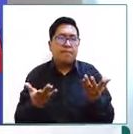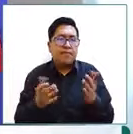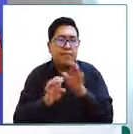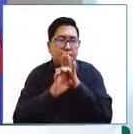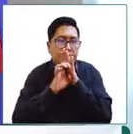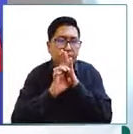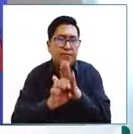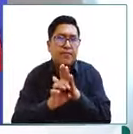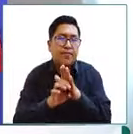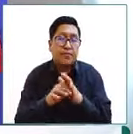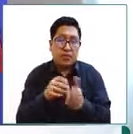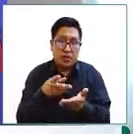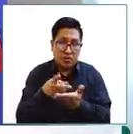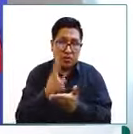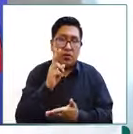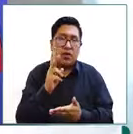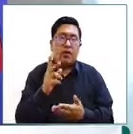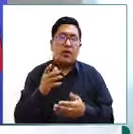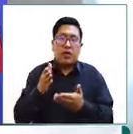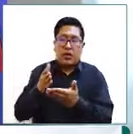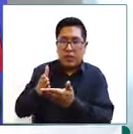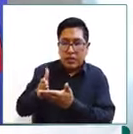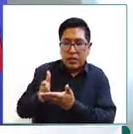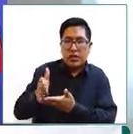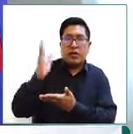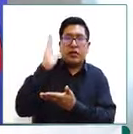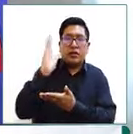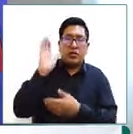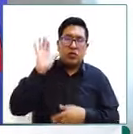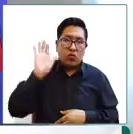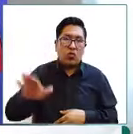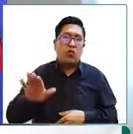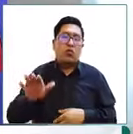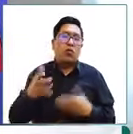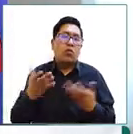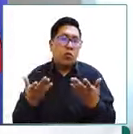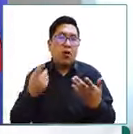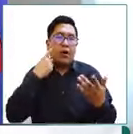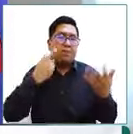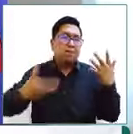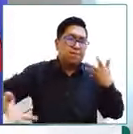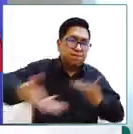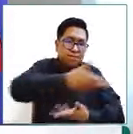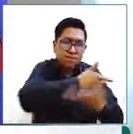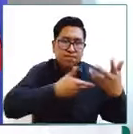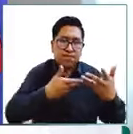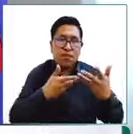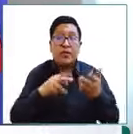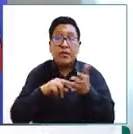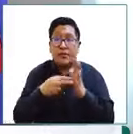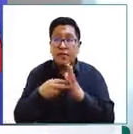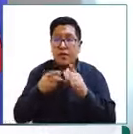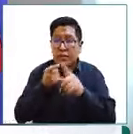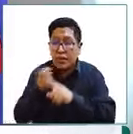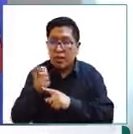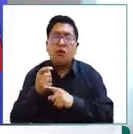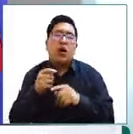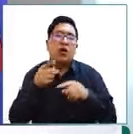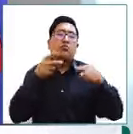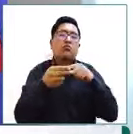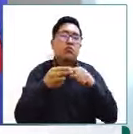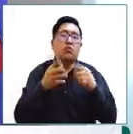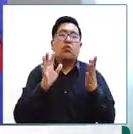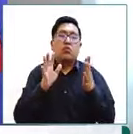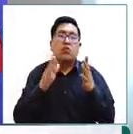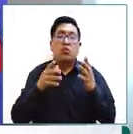tendríamos que ver si realmente ese derecho o ese relacionamiento resultaría ser contrario al interés superior del niño. Si fuese así,